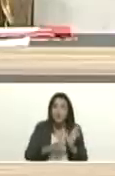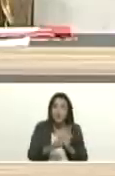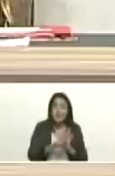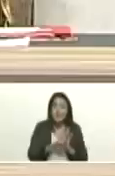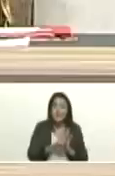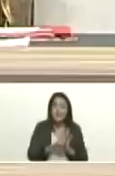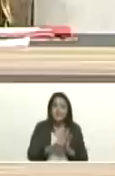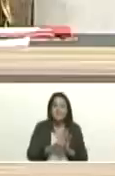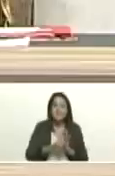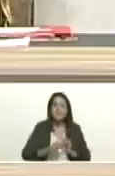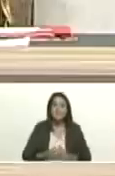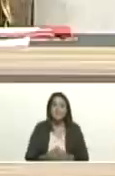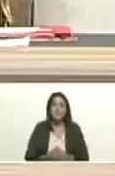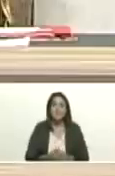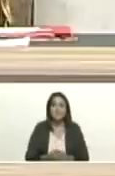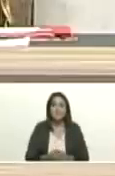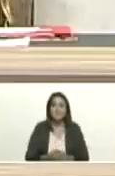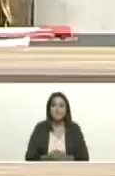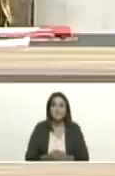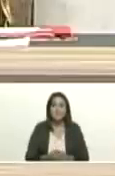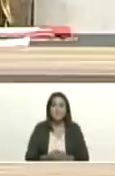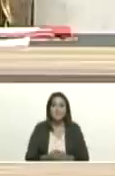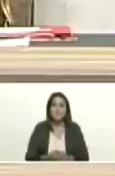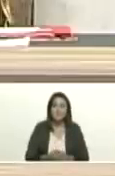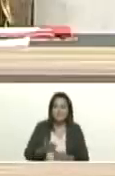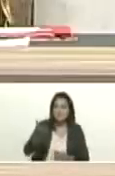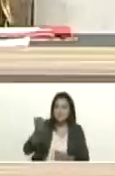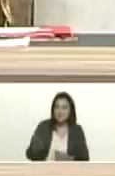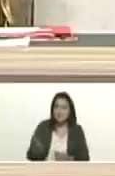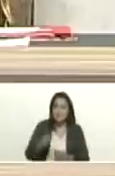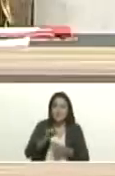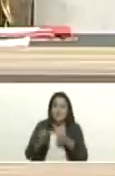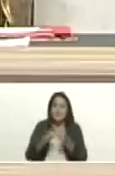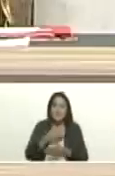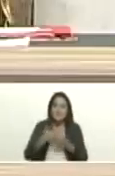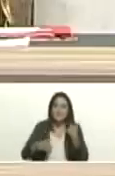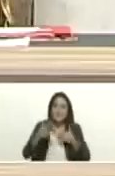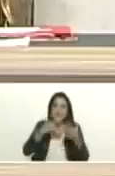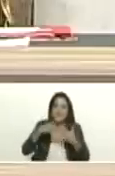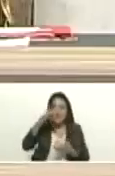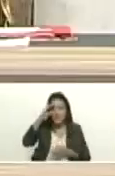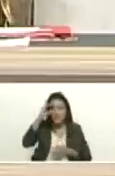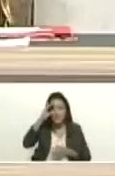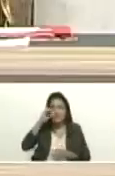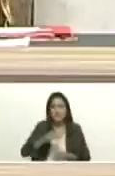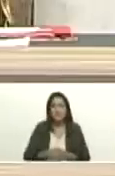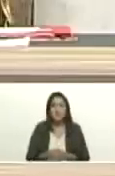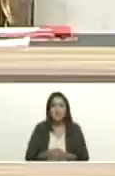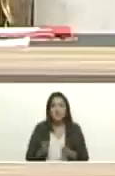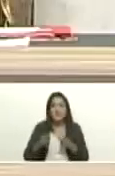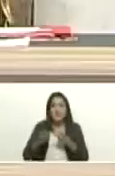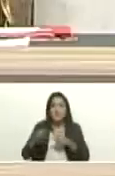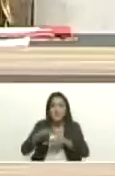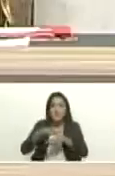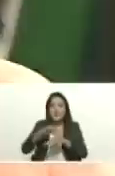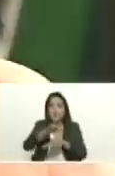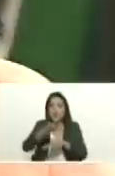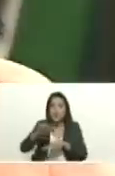para que sea doctora Delcy Rodríguez vicepresidenta ejecutiva ministros presentes